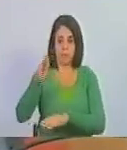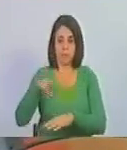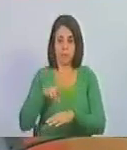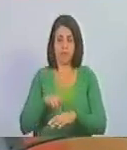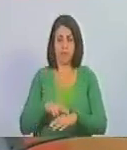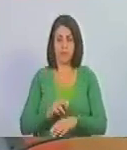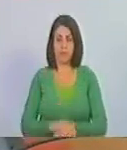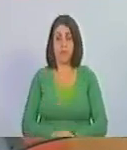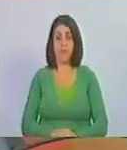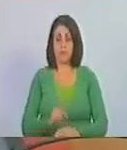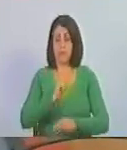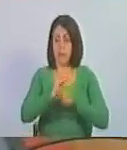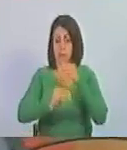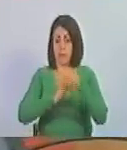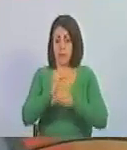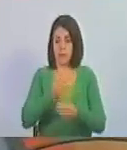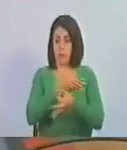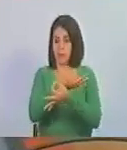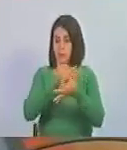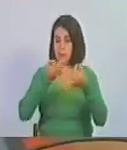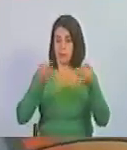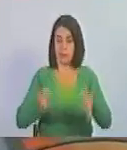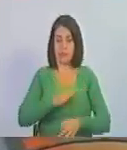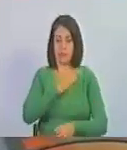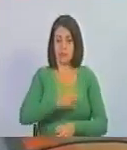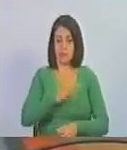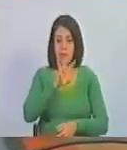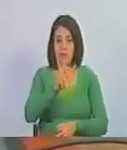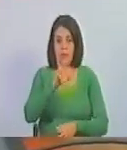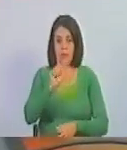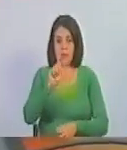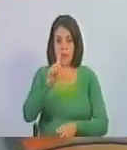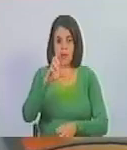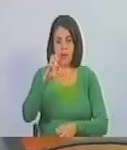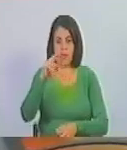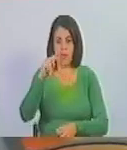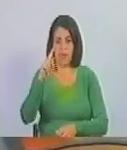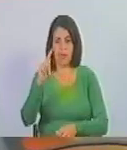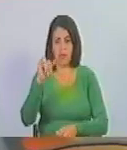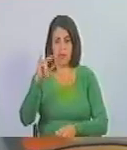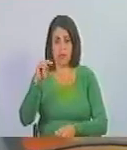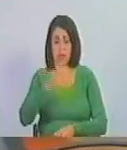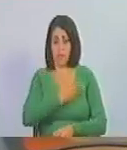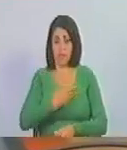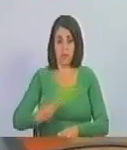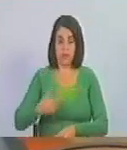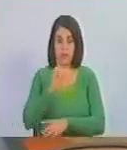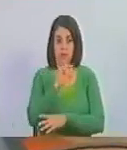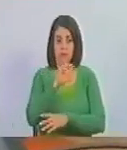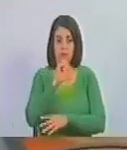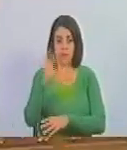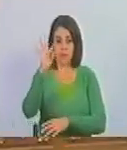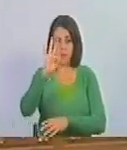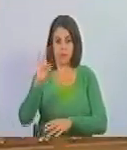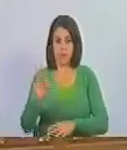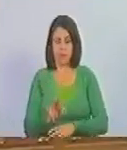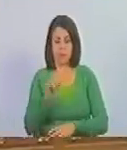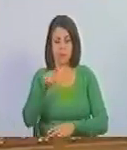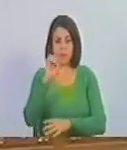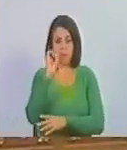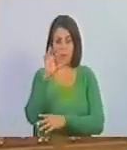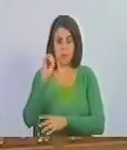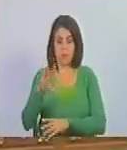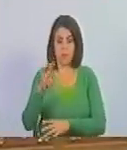Nacional, suscrita por la excelentísima señora Valentina McBienko, presidenta del Consejo de la Federación de la